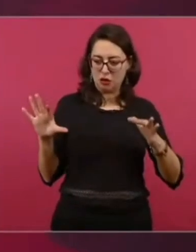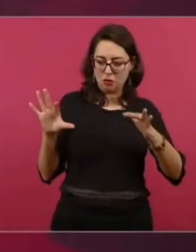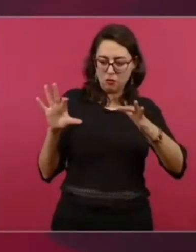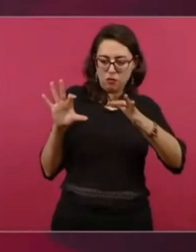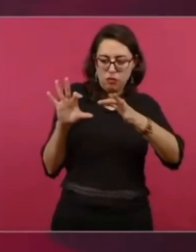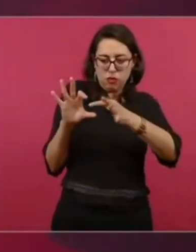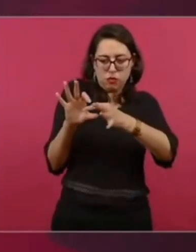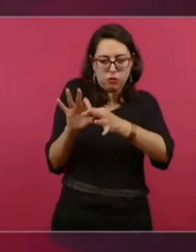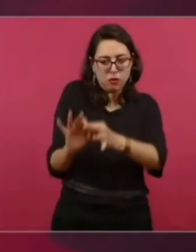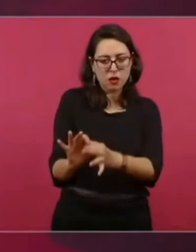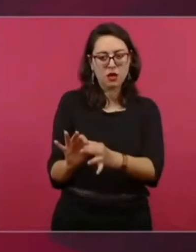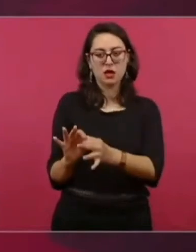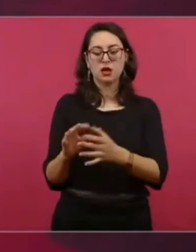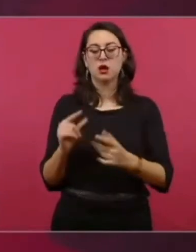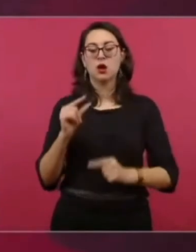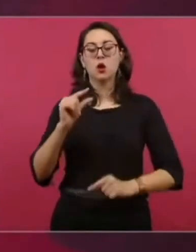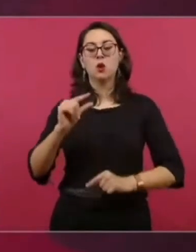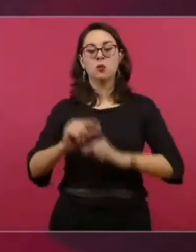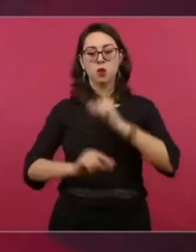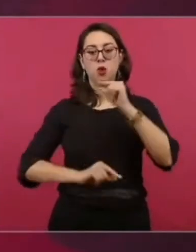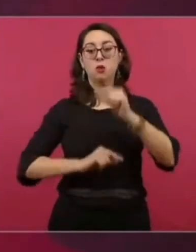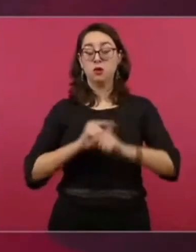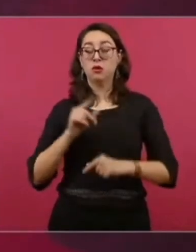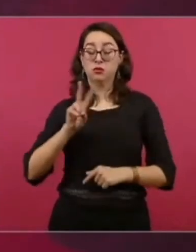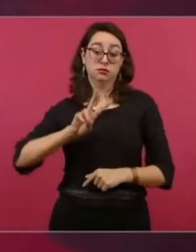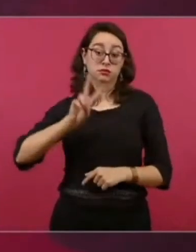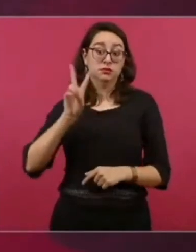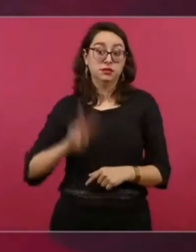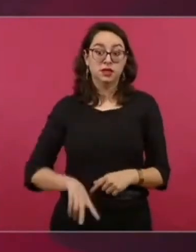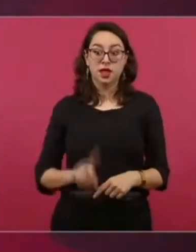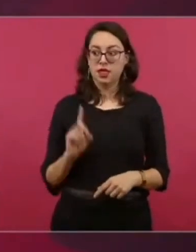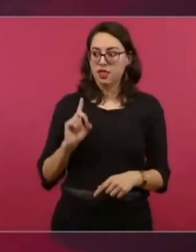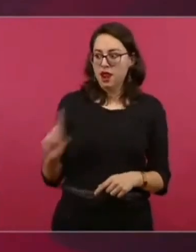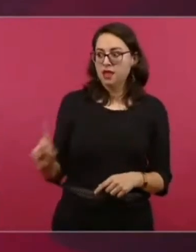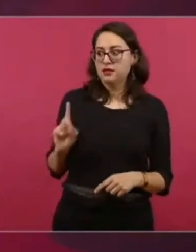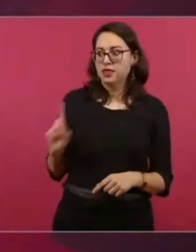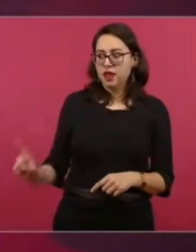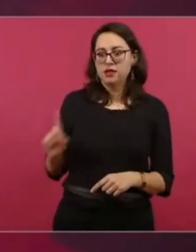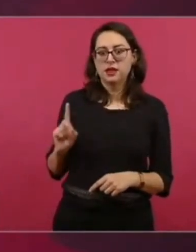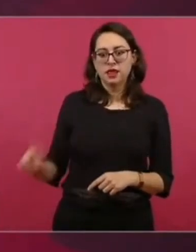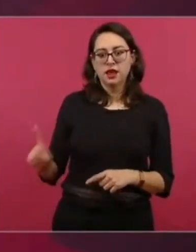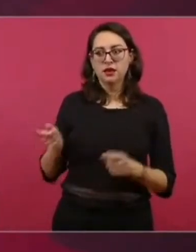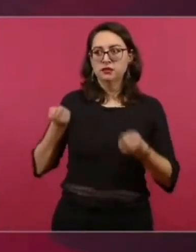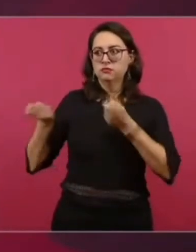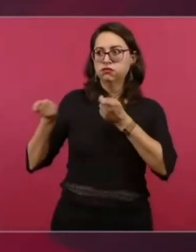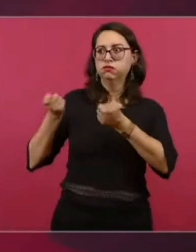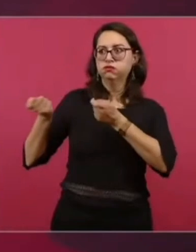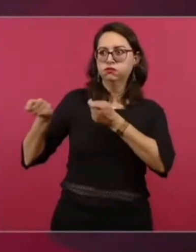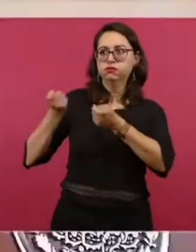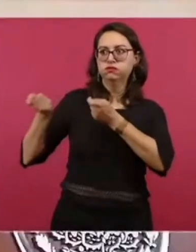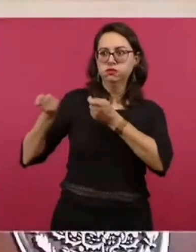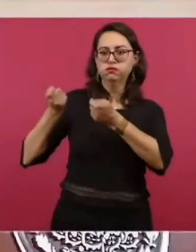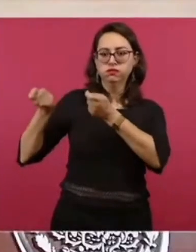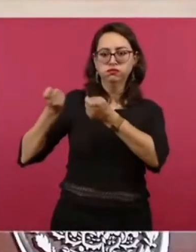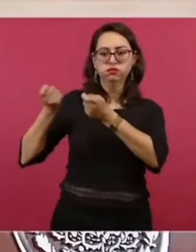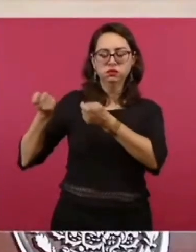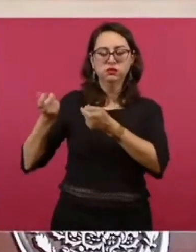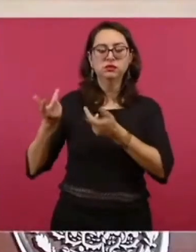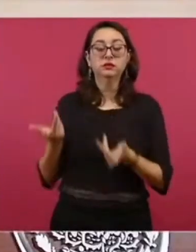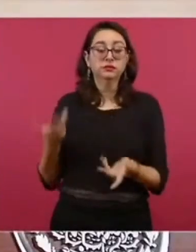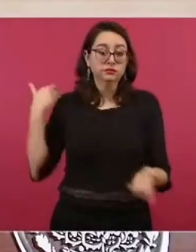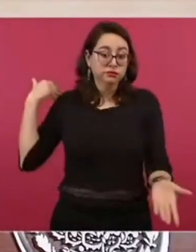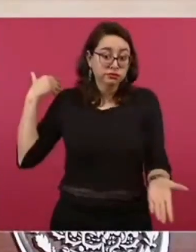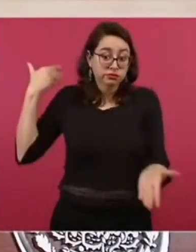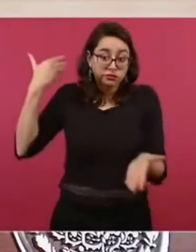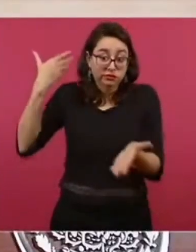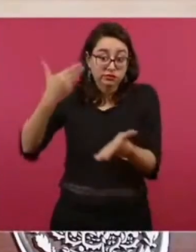porque se ha ido derechizando en los últimos tiempos. Pero